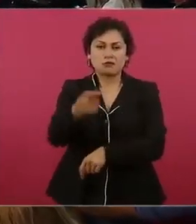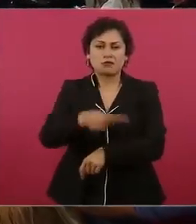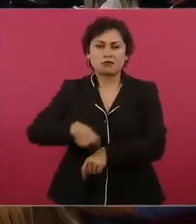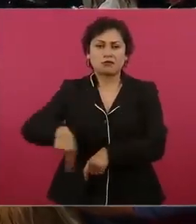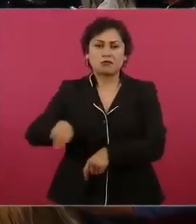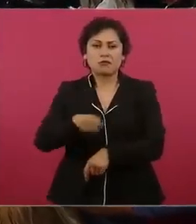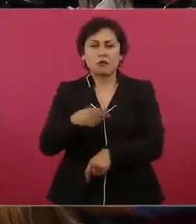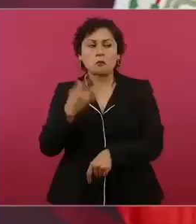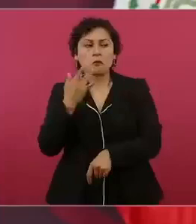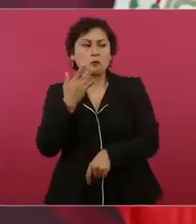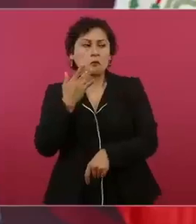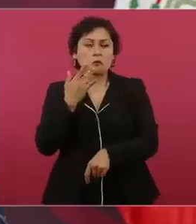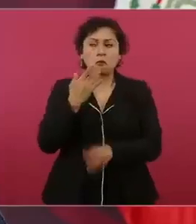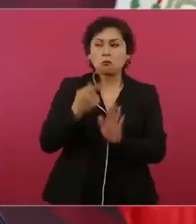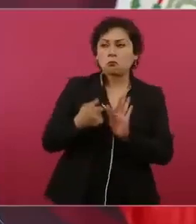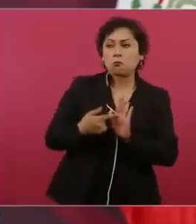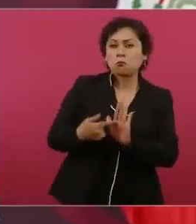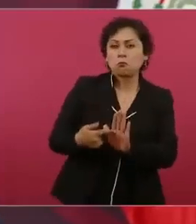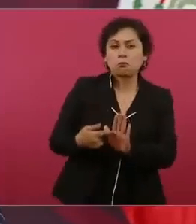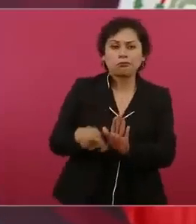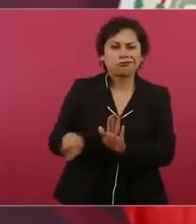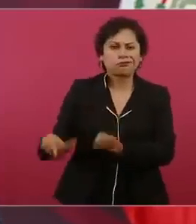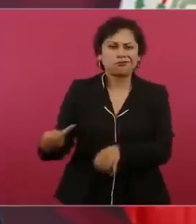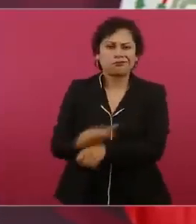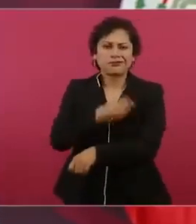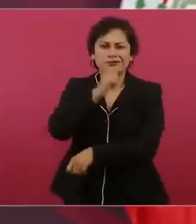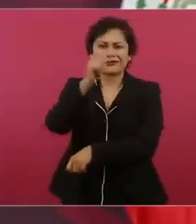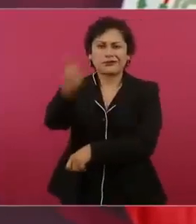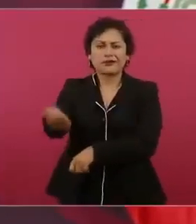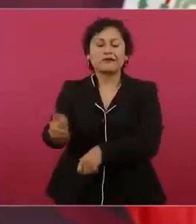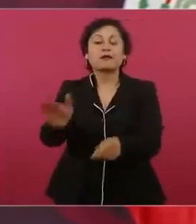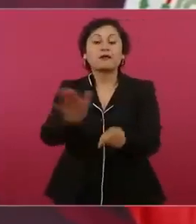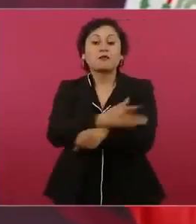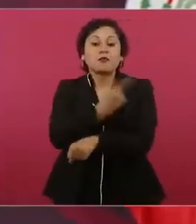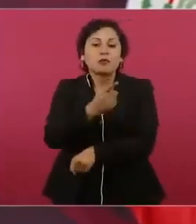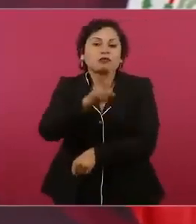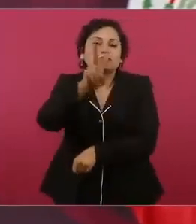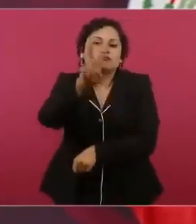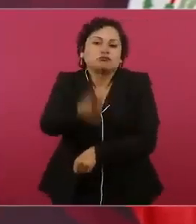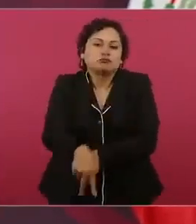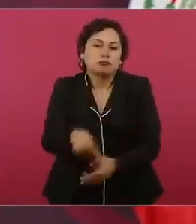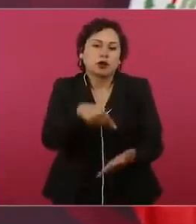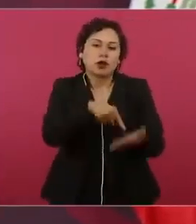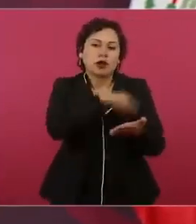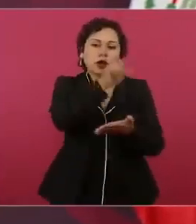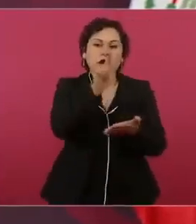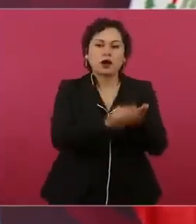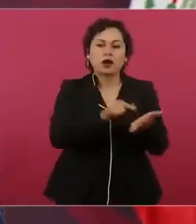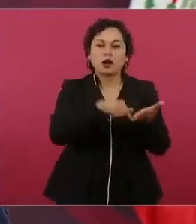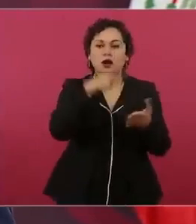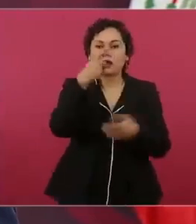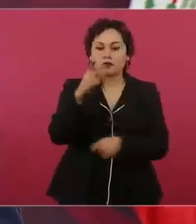porque se supone que el Consejo de la Judicatura es para cuidar